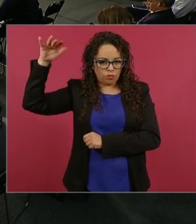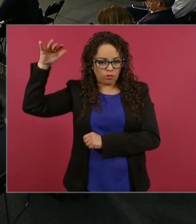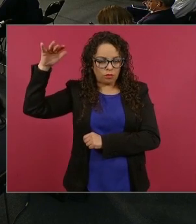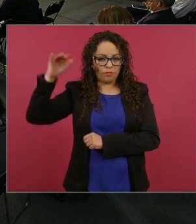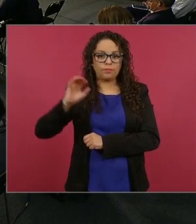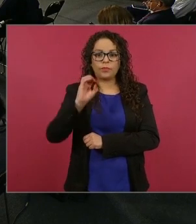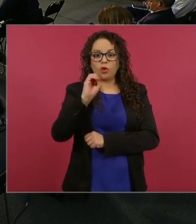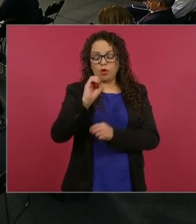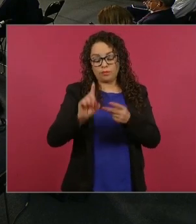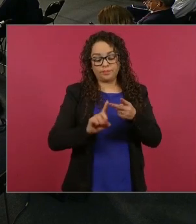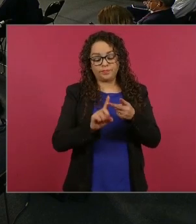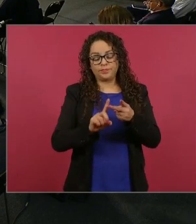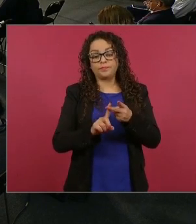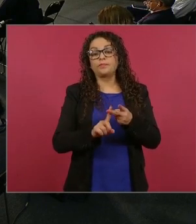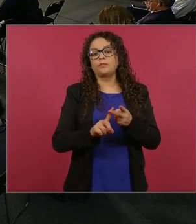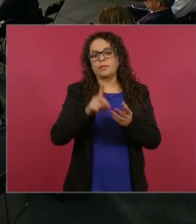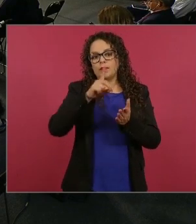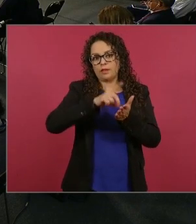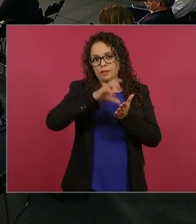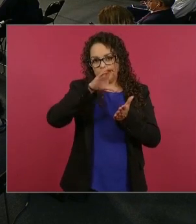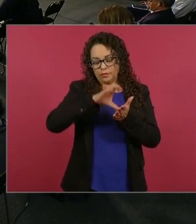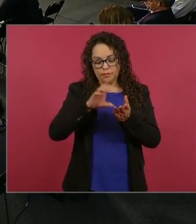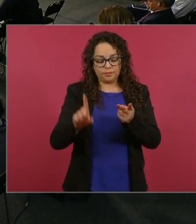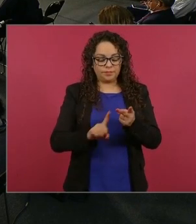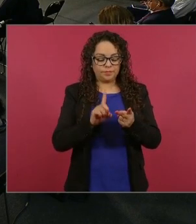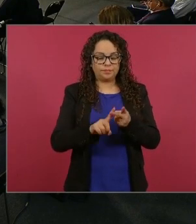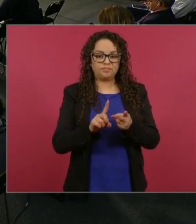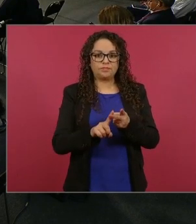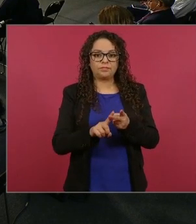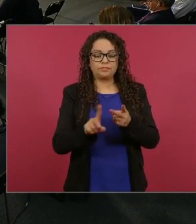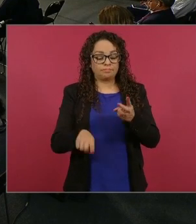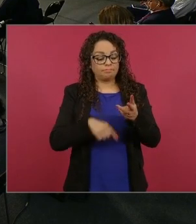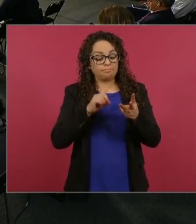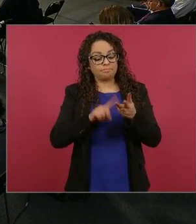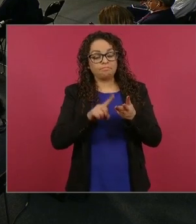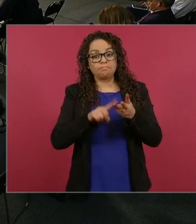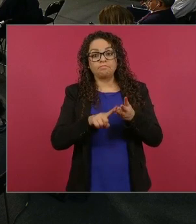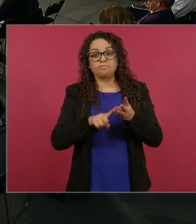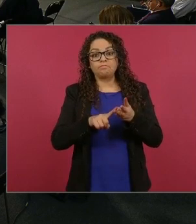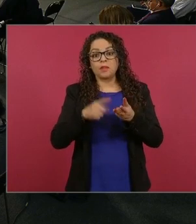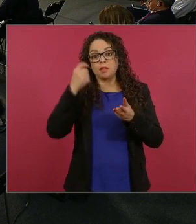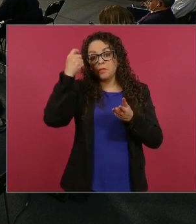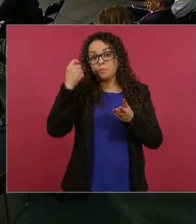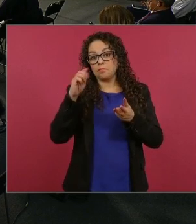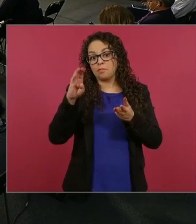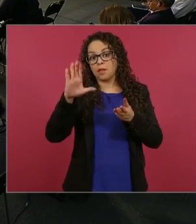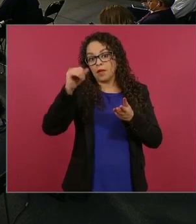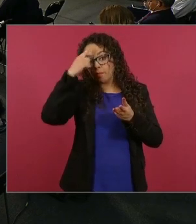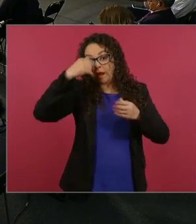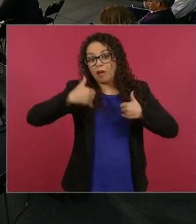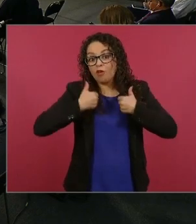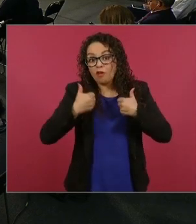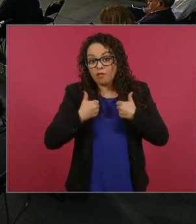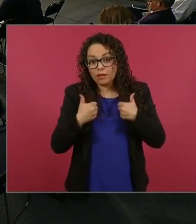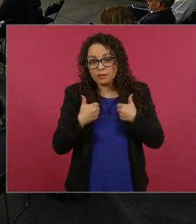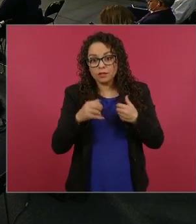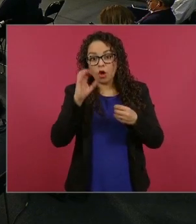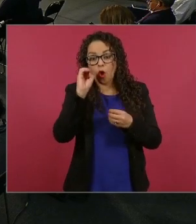o los jóvenes reciben una beca o están en el programa Sembrando Vida